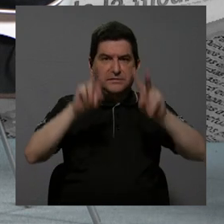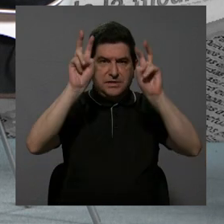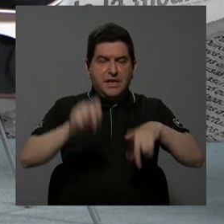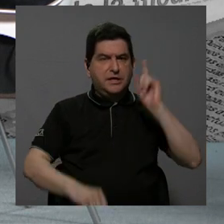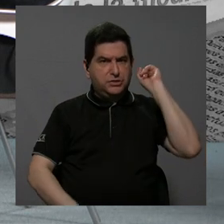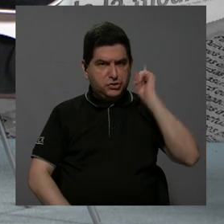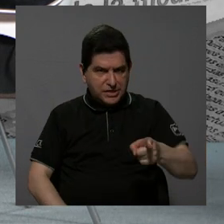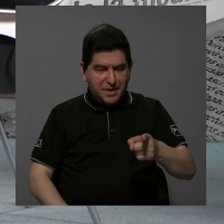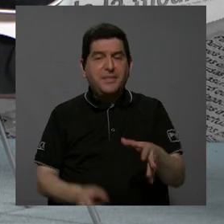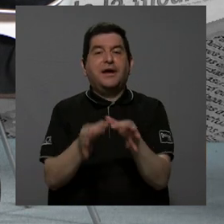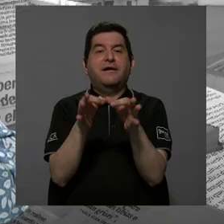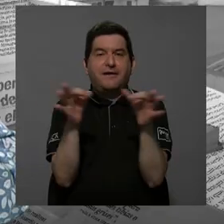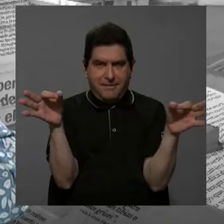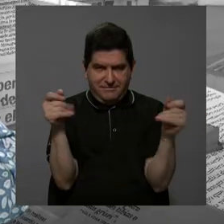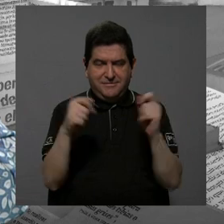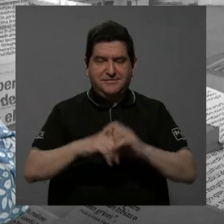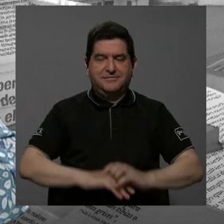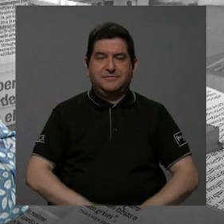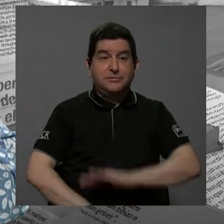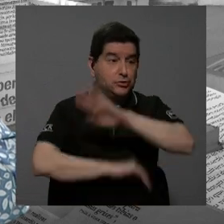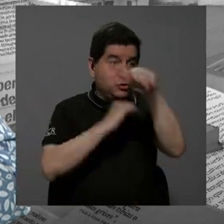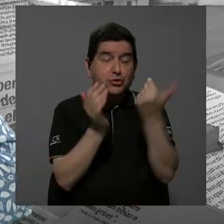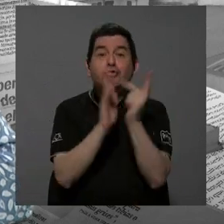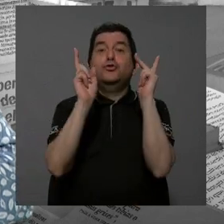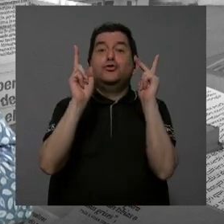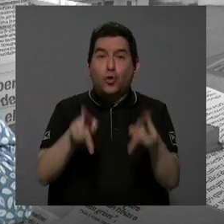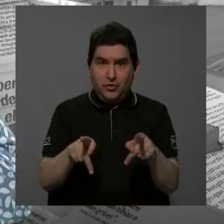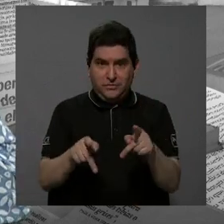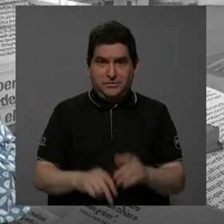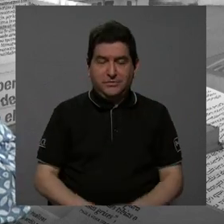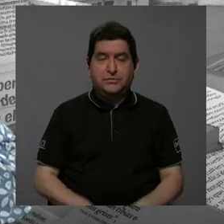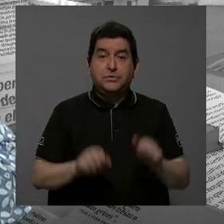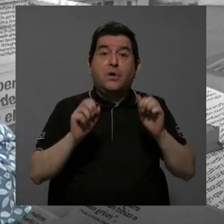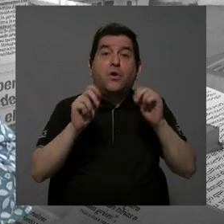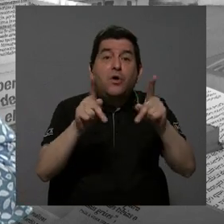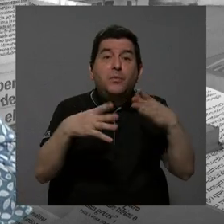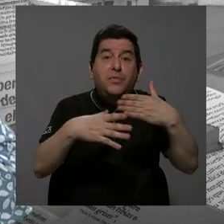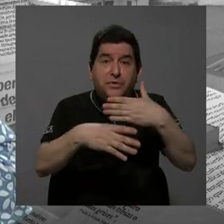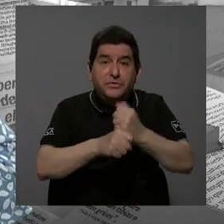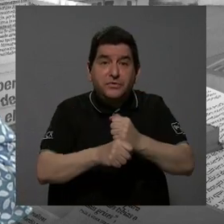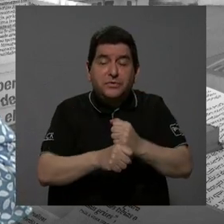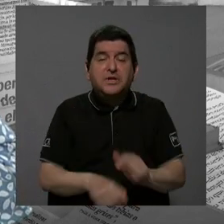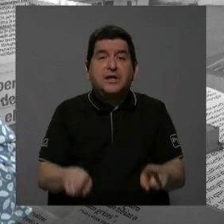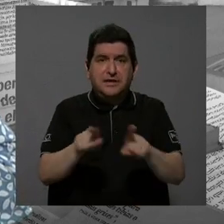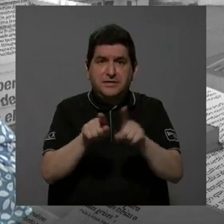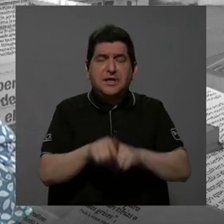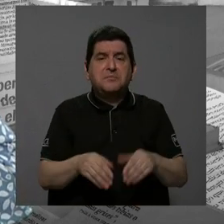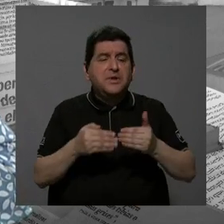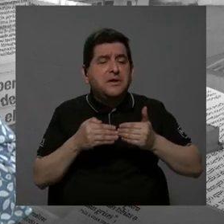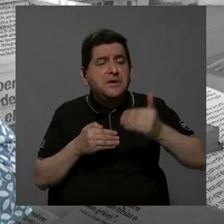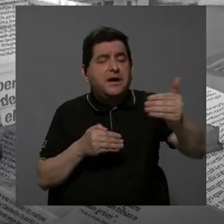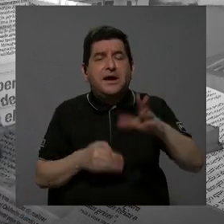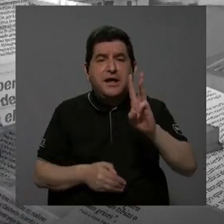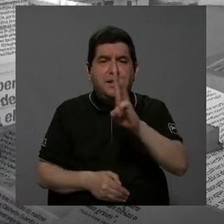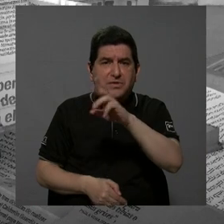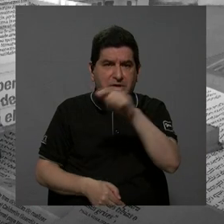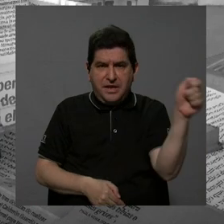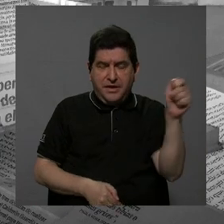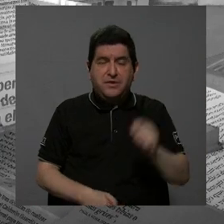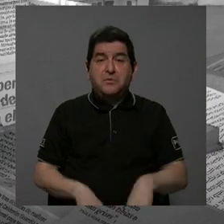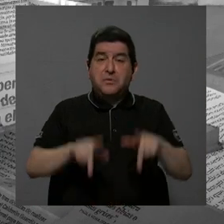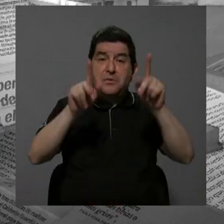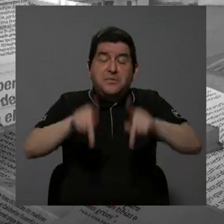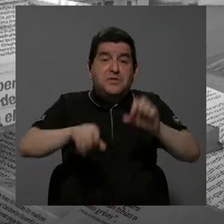ser obligatorio y gratuito para todas las personas, con posibilidad de realizarlo a lo largo del semestre si por alguna razón no